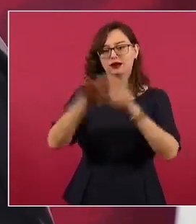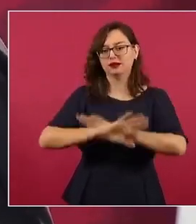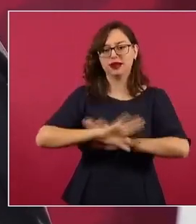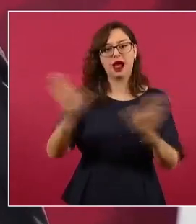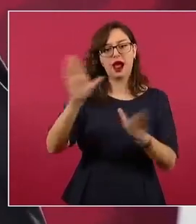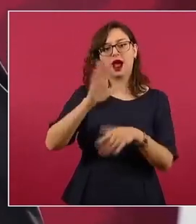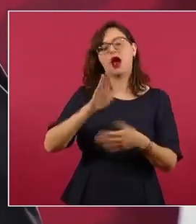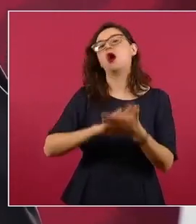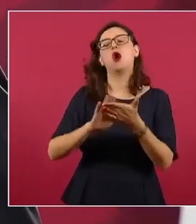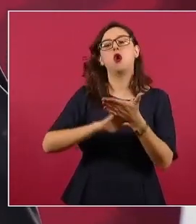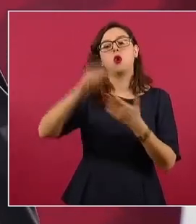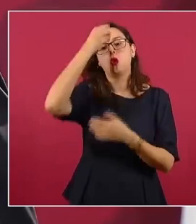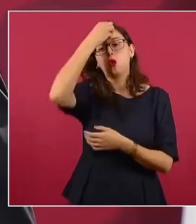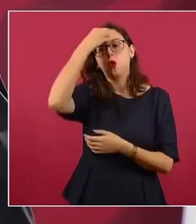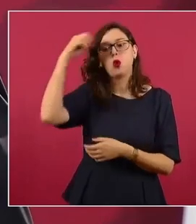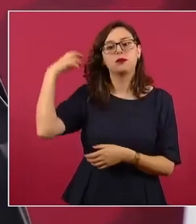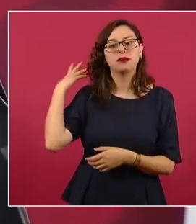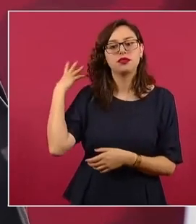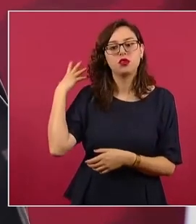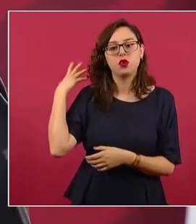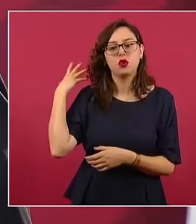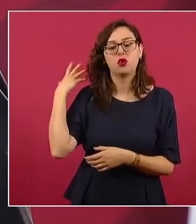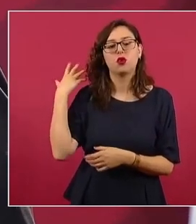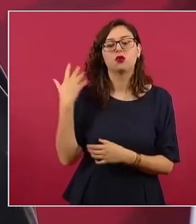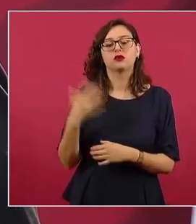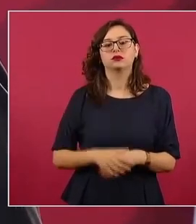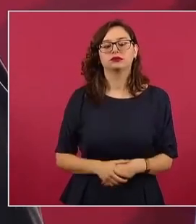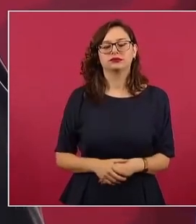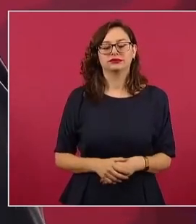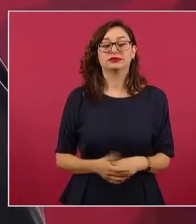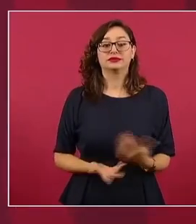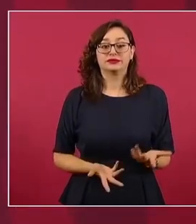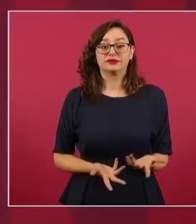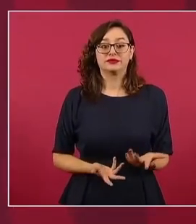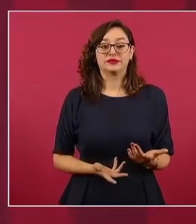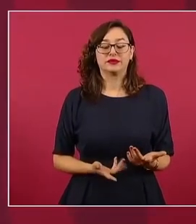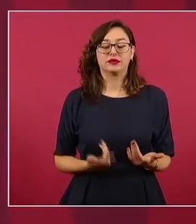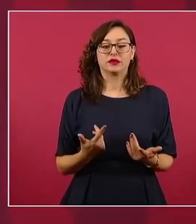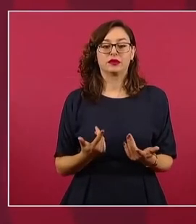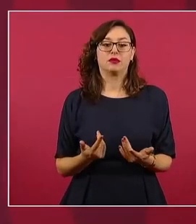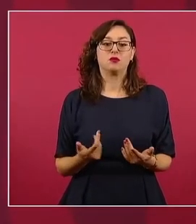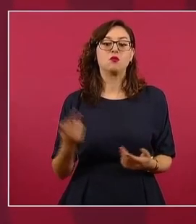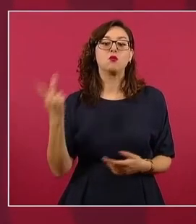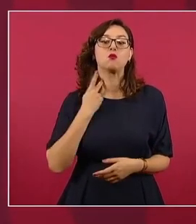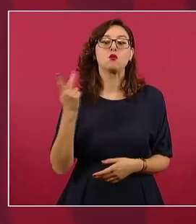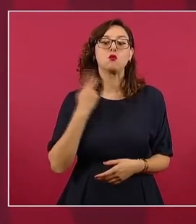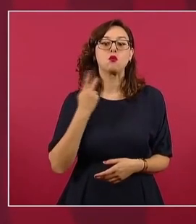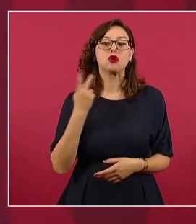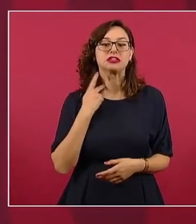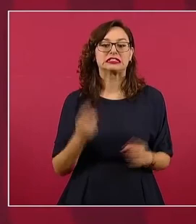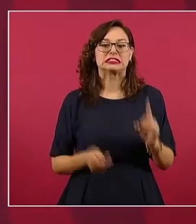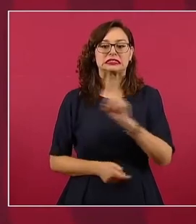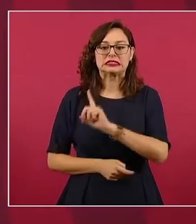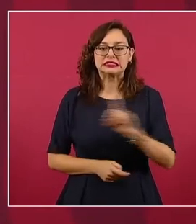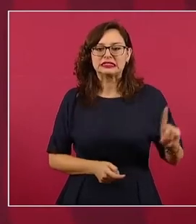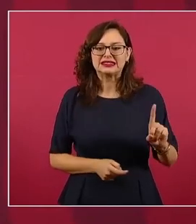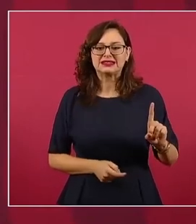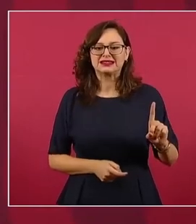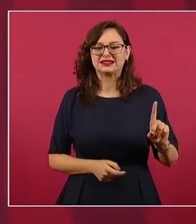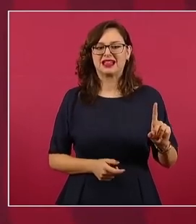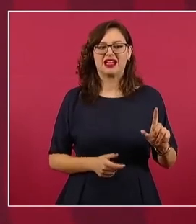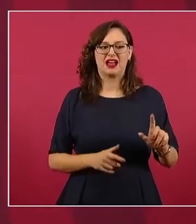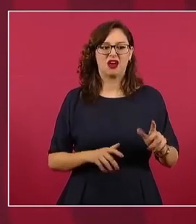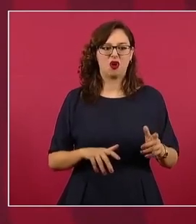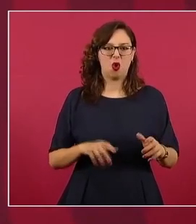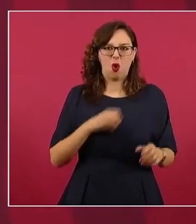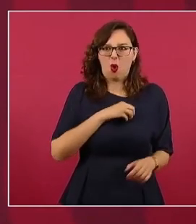la derecha rancia española. No,